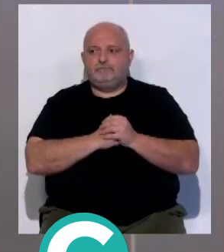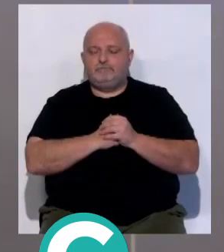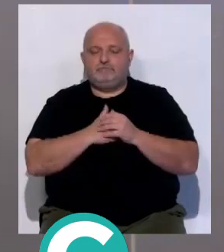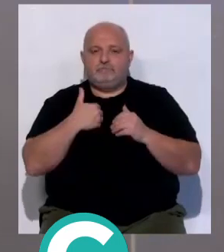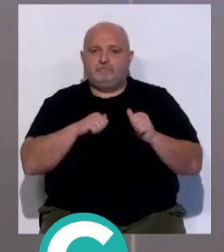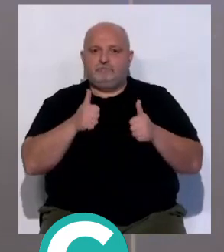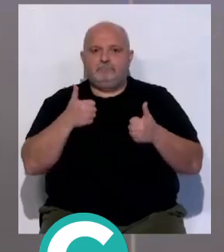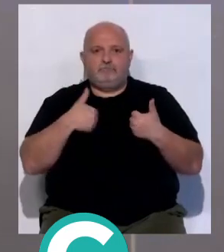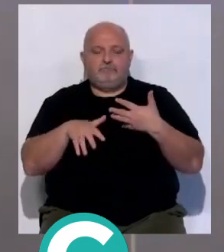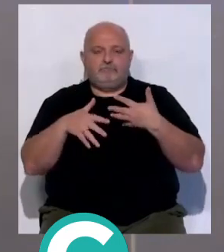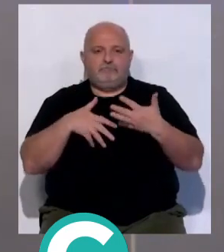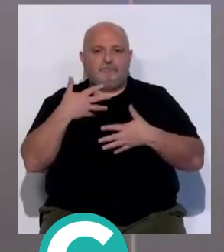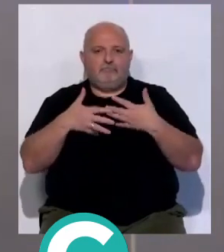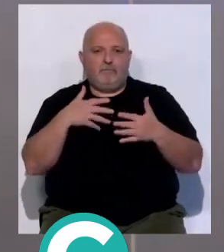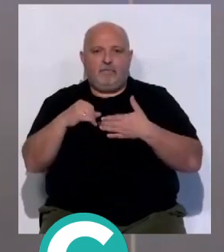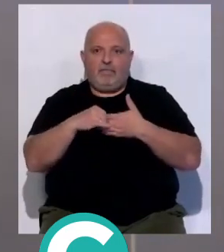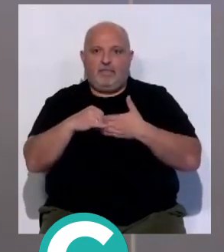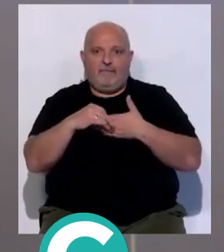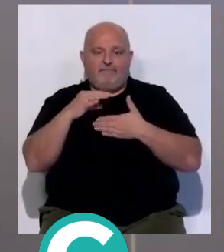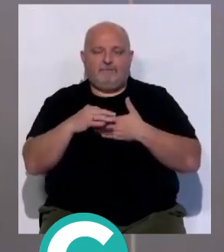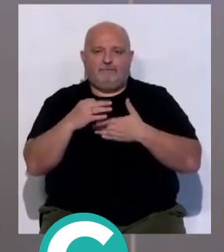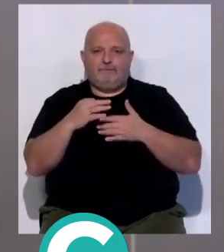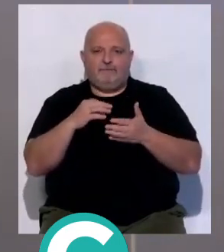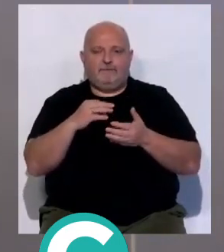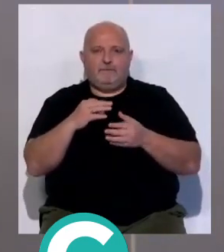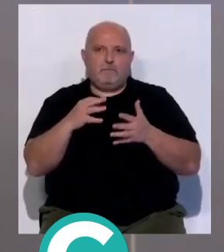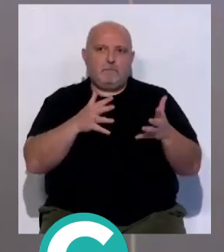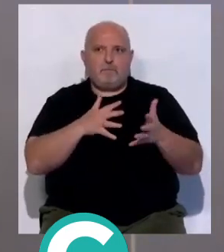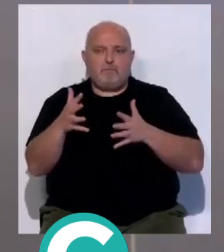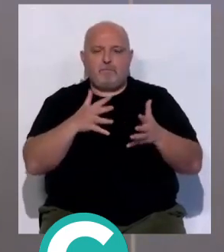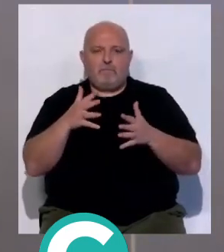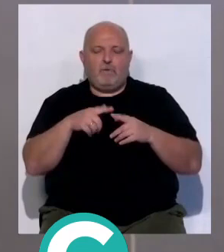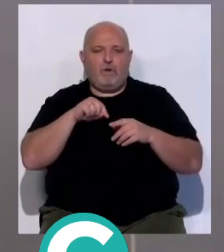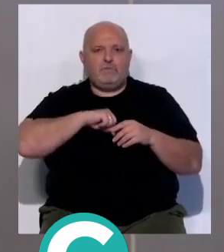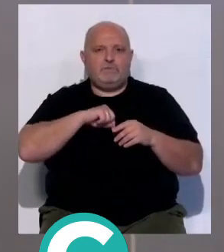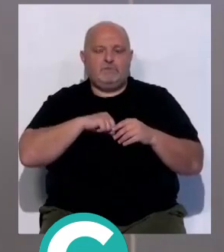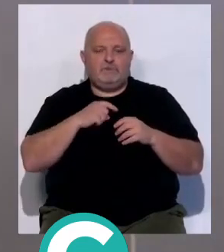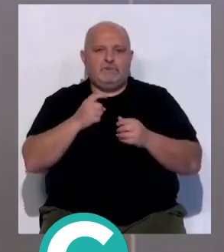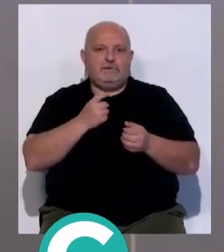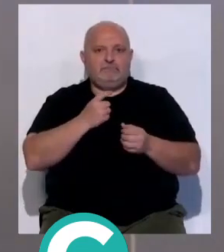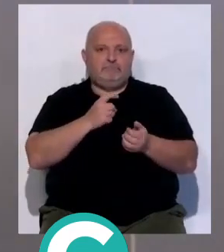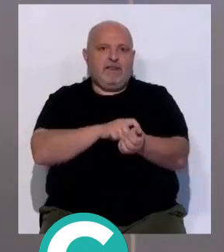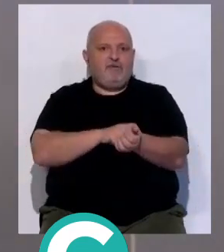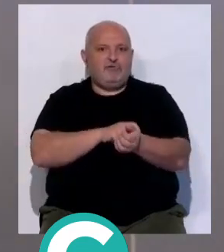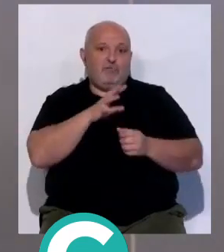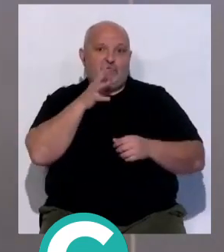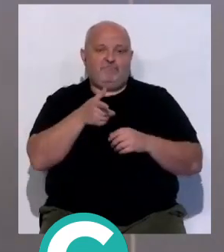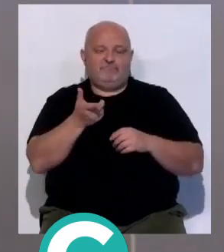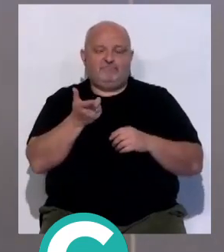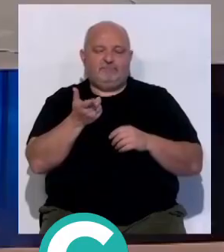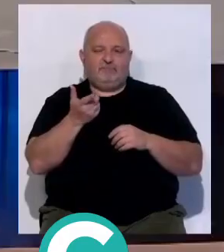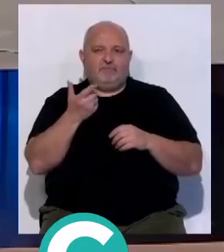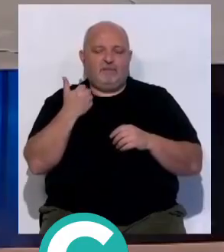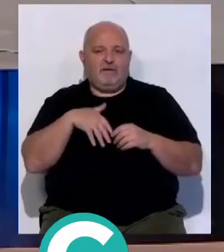se empieza a llegar la hora del partido, empiezan un poco las mariposas, como dicen, los nervios. Sí, porque después